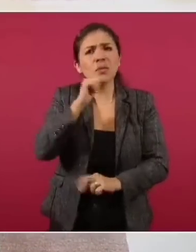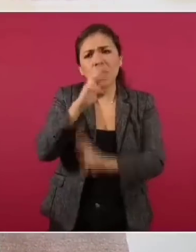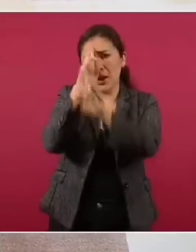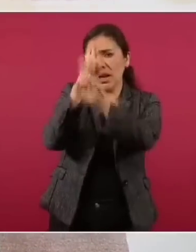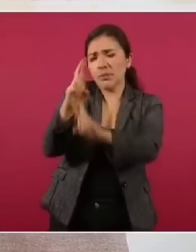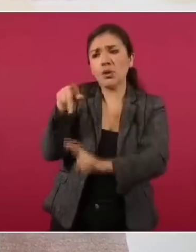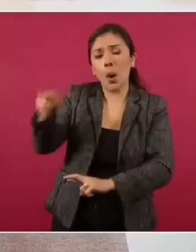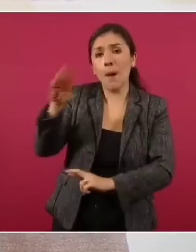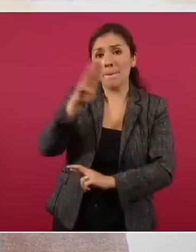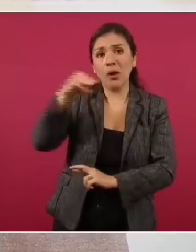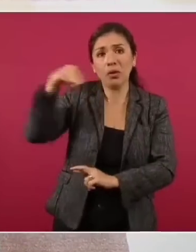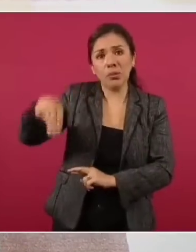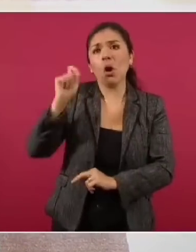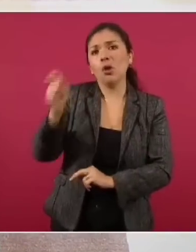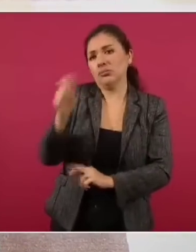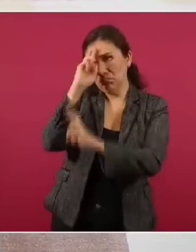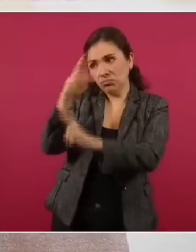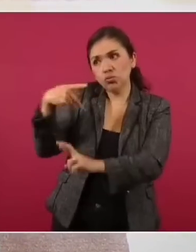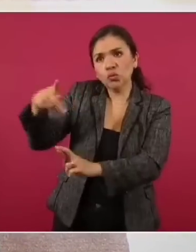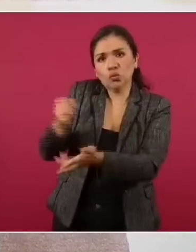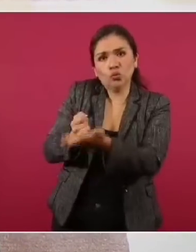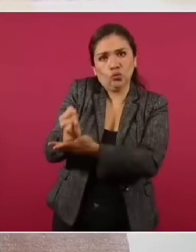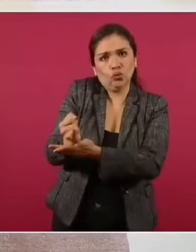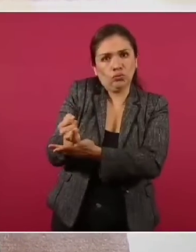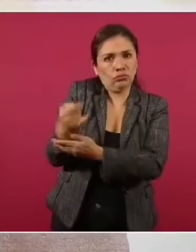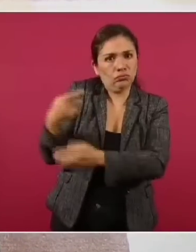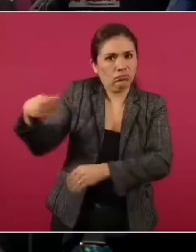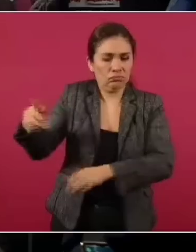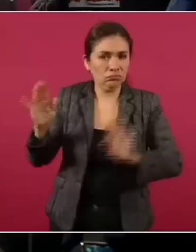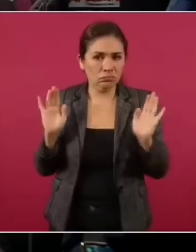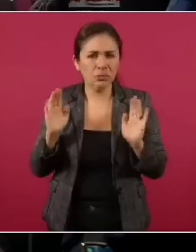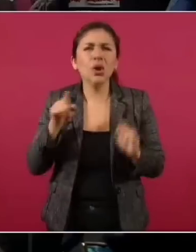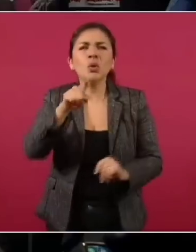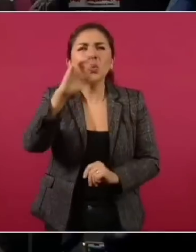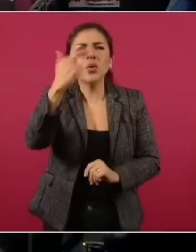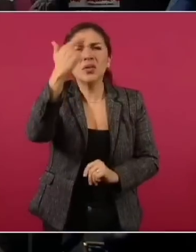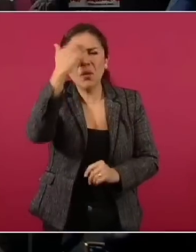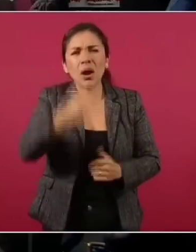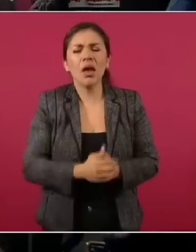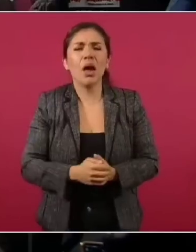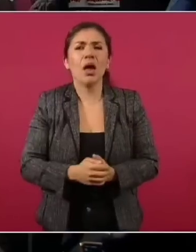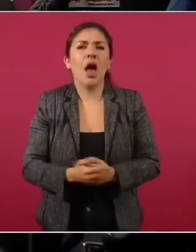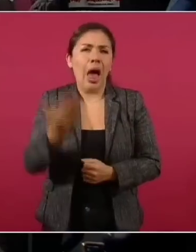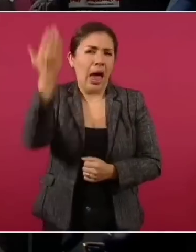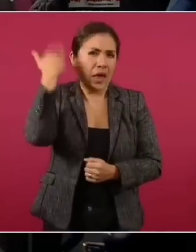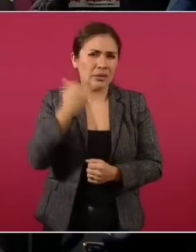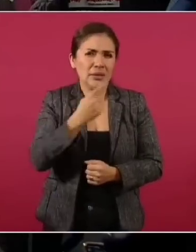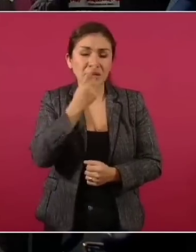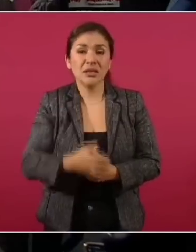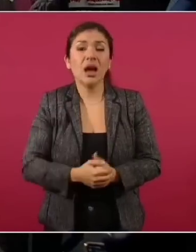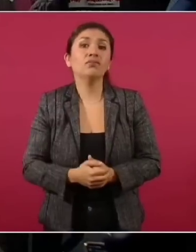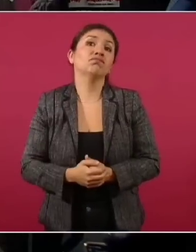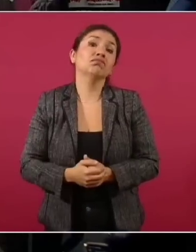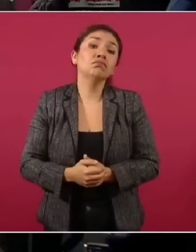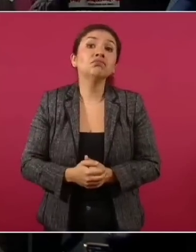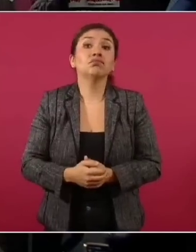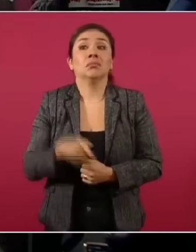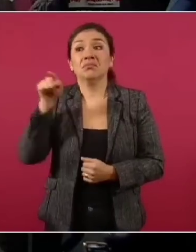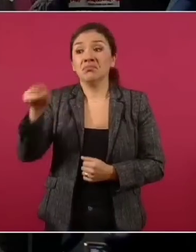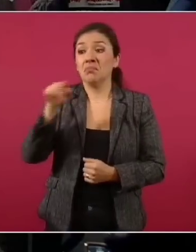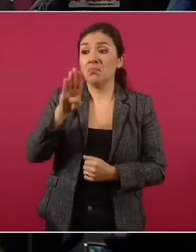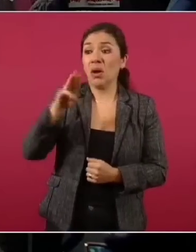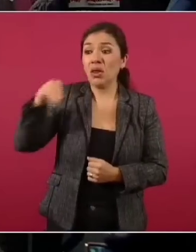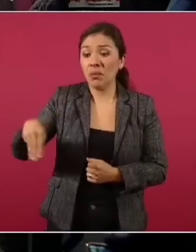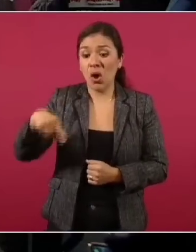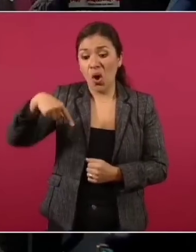Banco de México. ¿Se acuerdan que decían de que nos íbamos a meter a las instituciones del Banco de